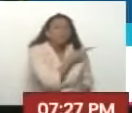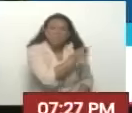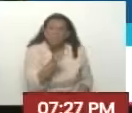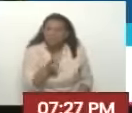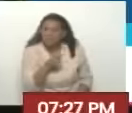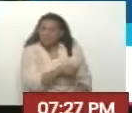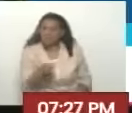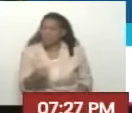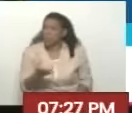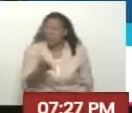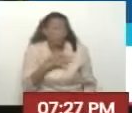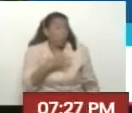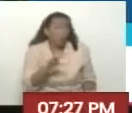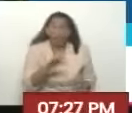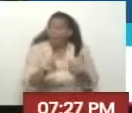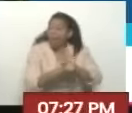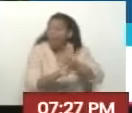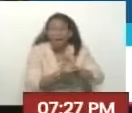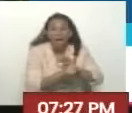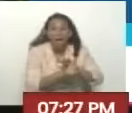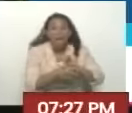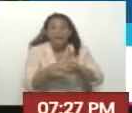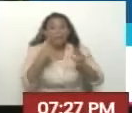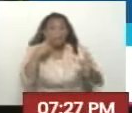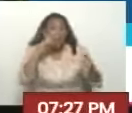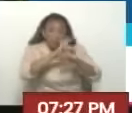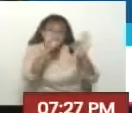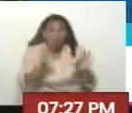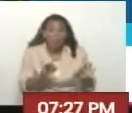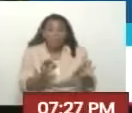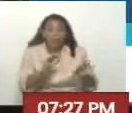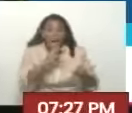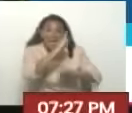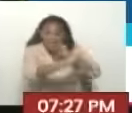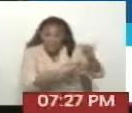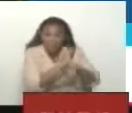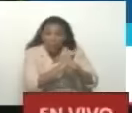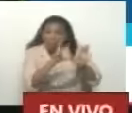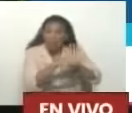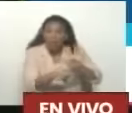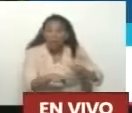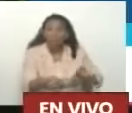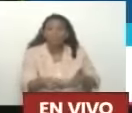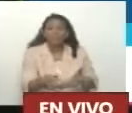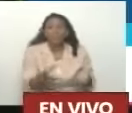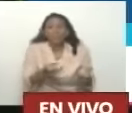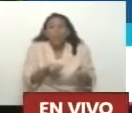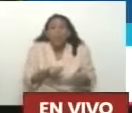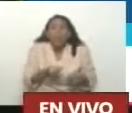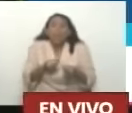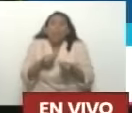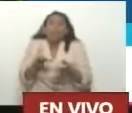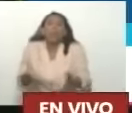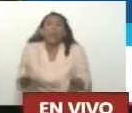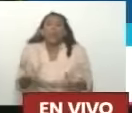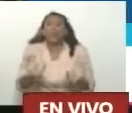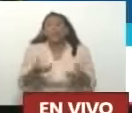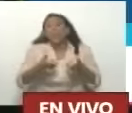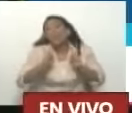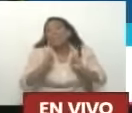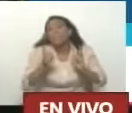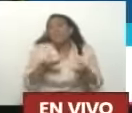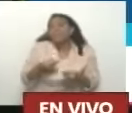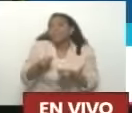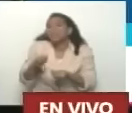luces Ilegal Desde el punto de vista Del derecho internacional Pero ellos habían lanzado Un caramelito Les vamos a una licencia